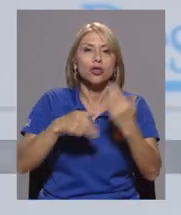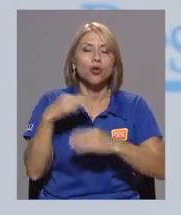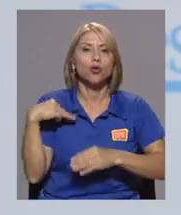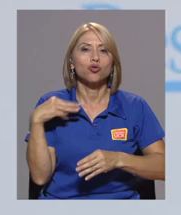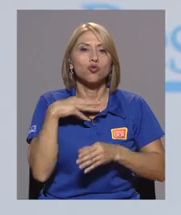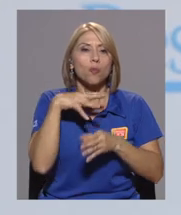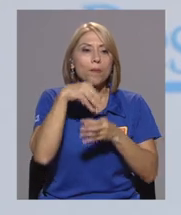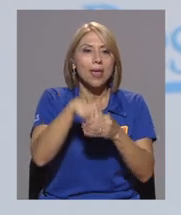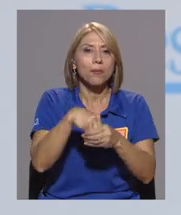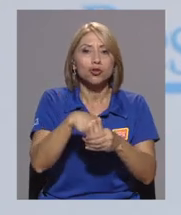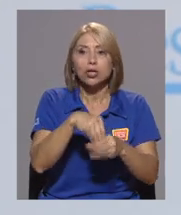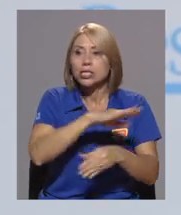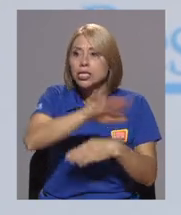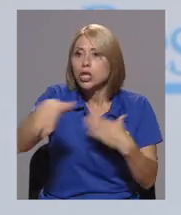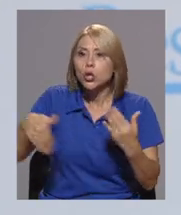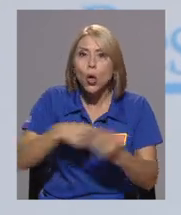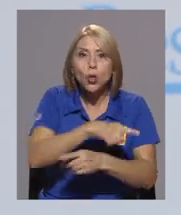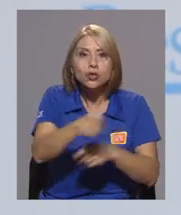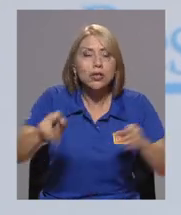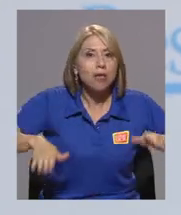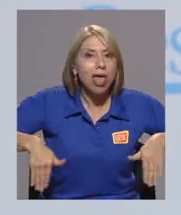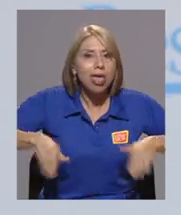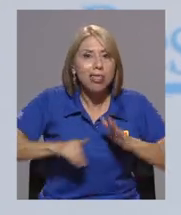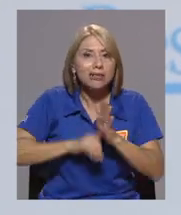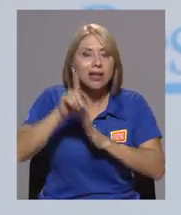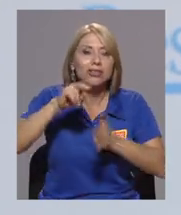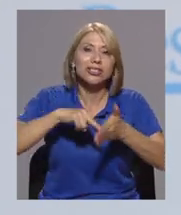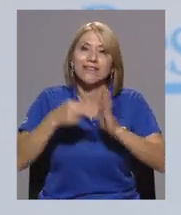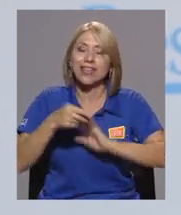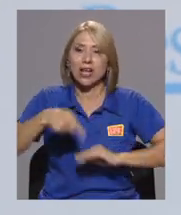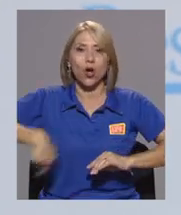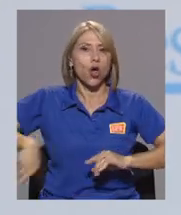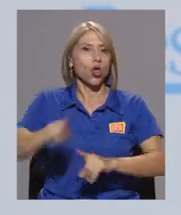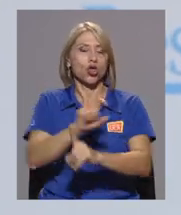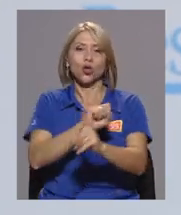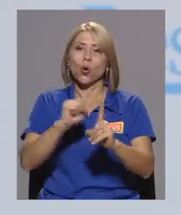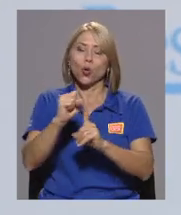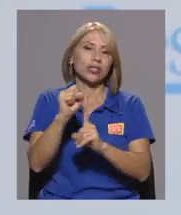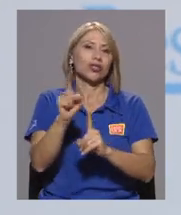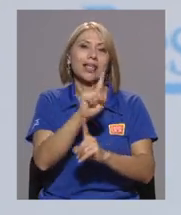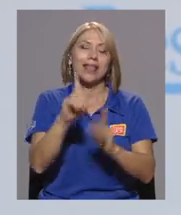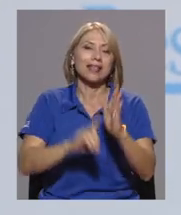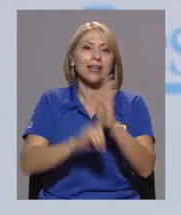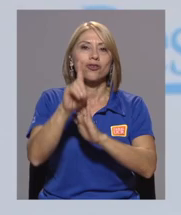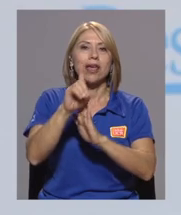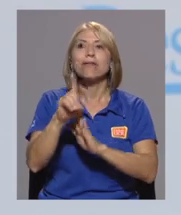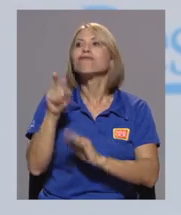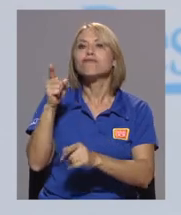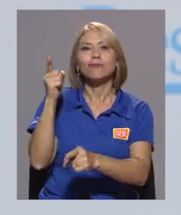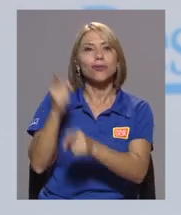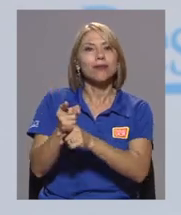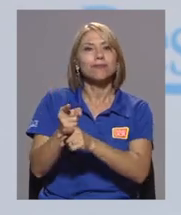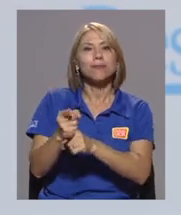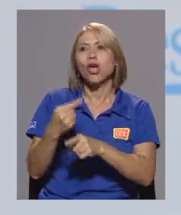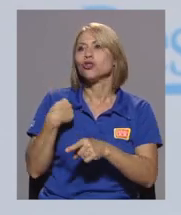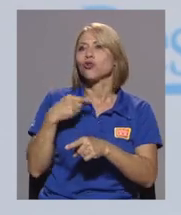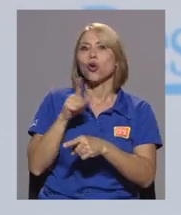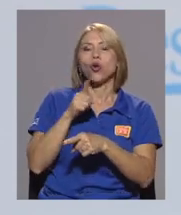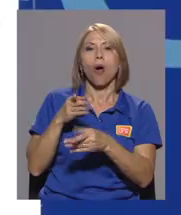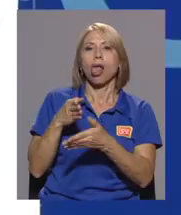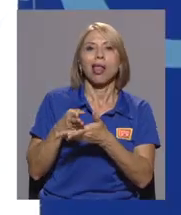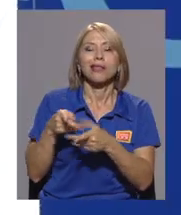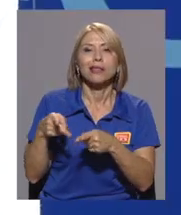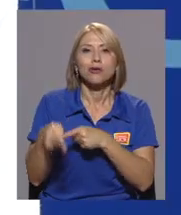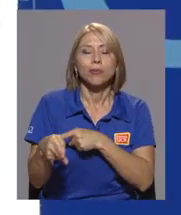desarrollada implica el desarrollo de todos sus miembros. Y si todos sus miembros no están desarrollados, entonces no tenemos una sociedad desarrollada.